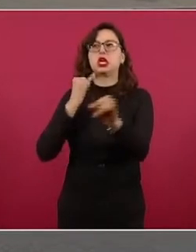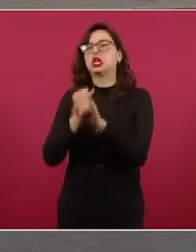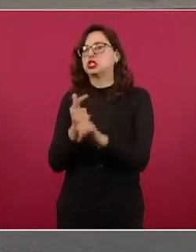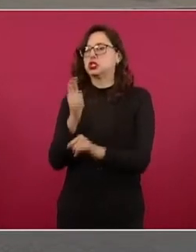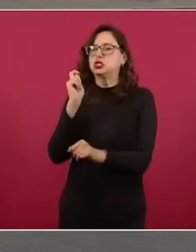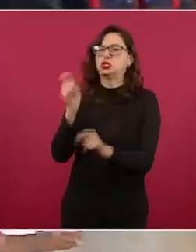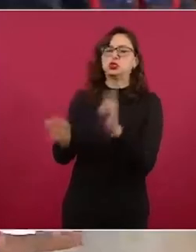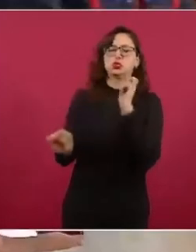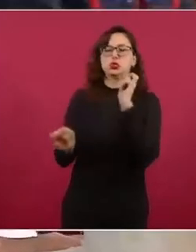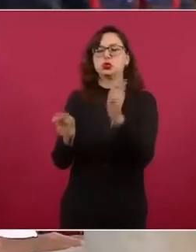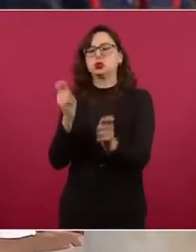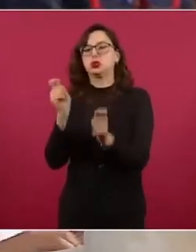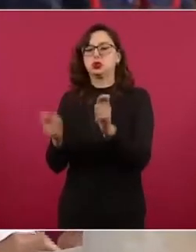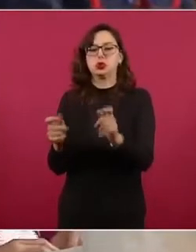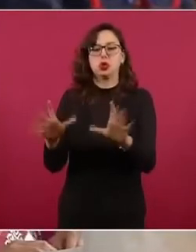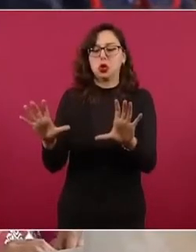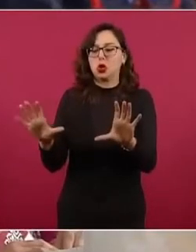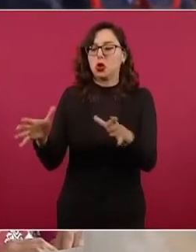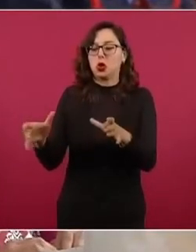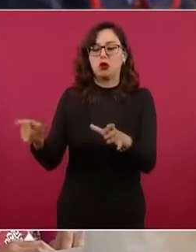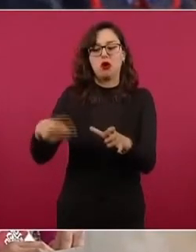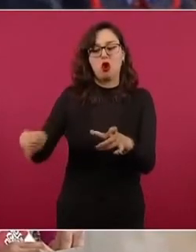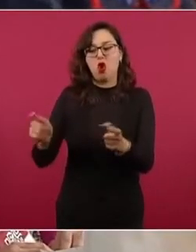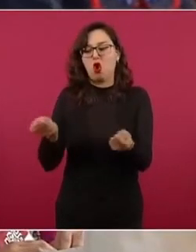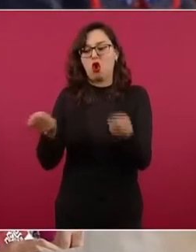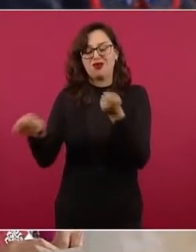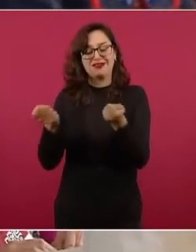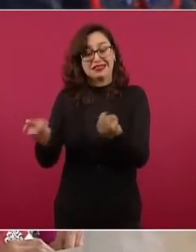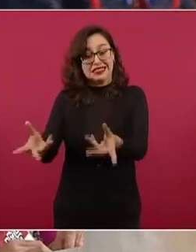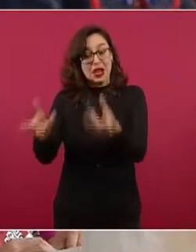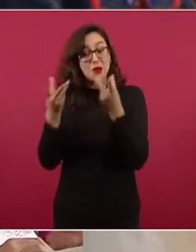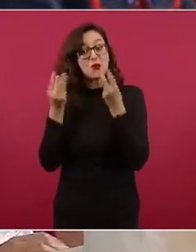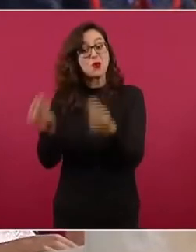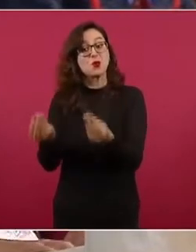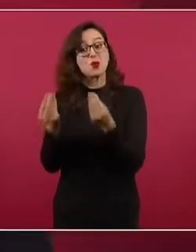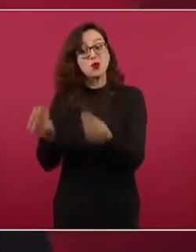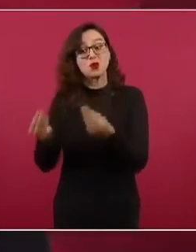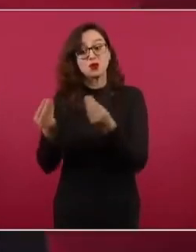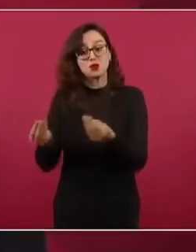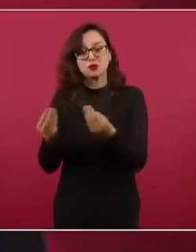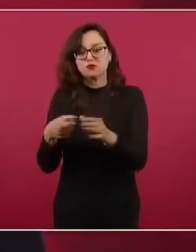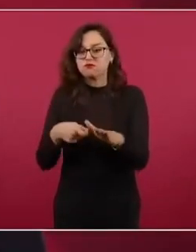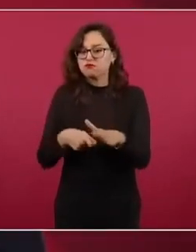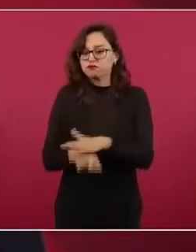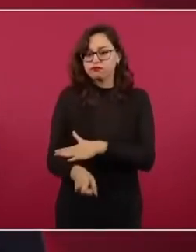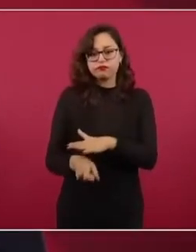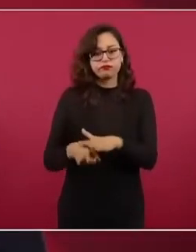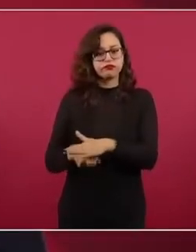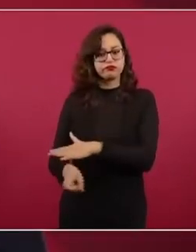todo eso muy controlado, todo con dinero.